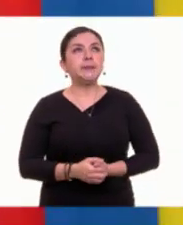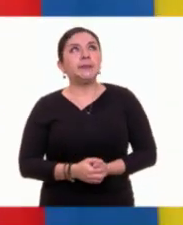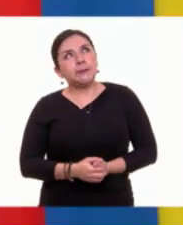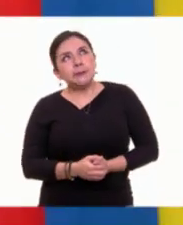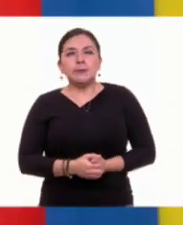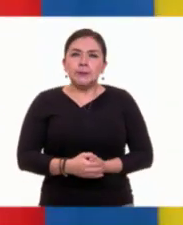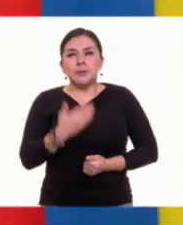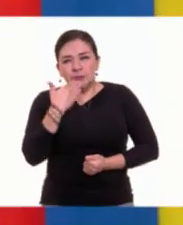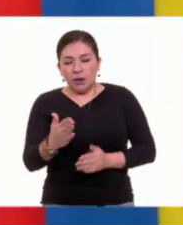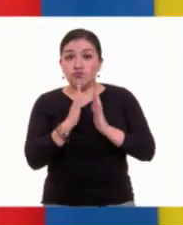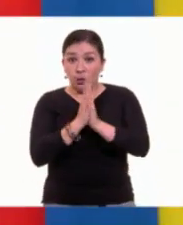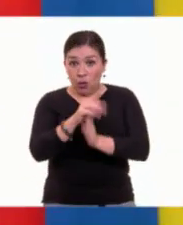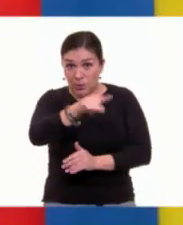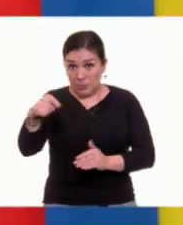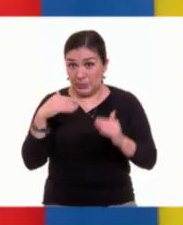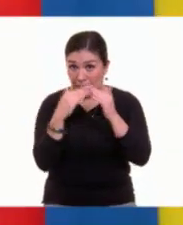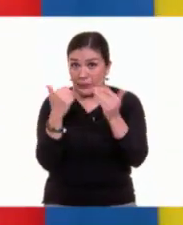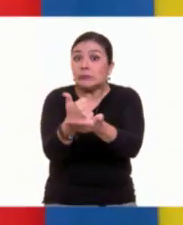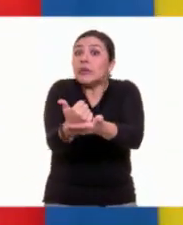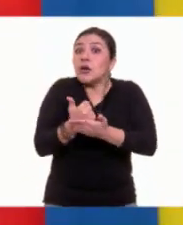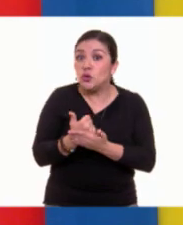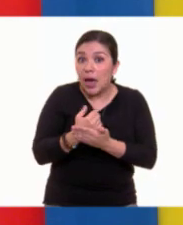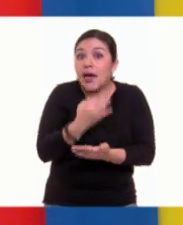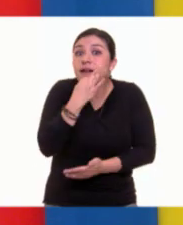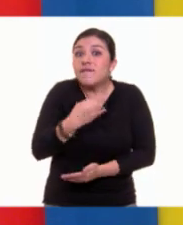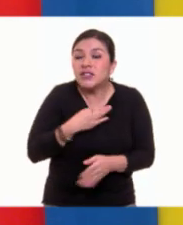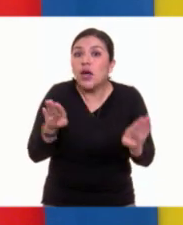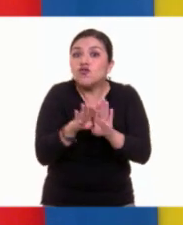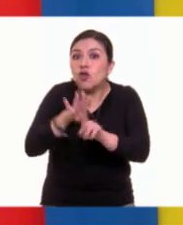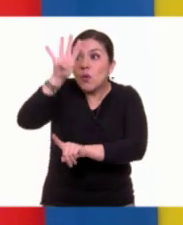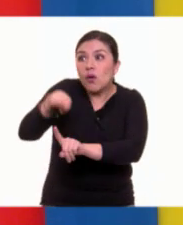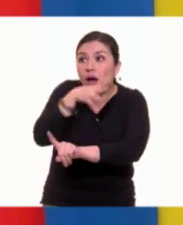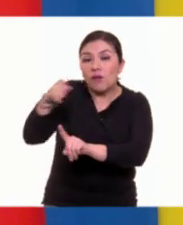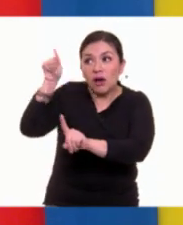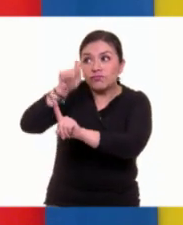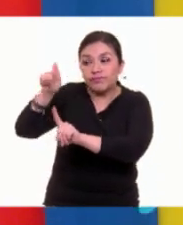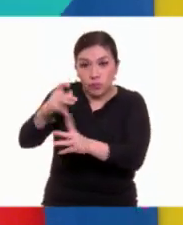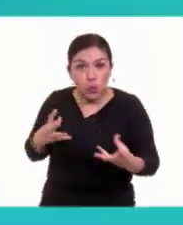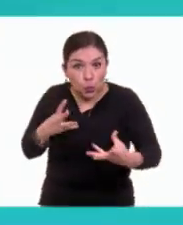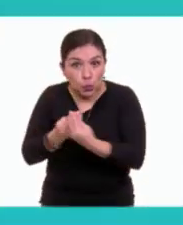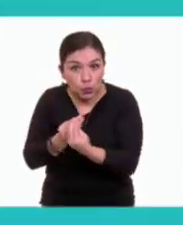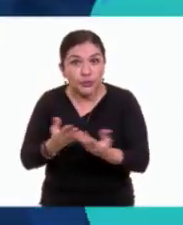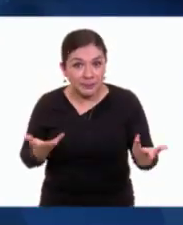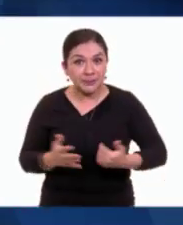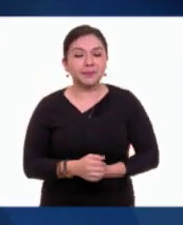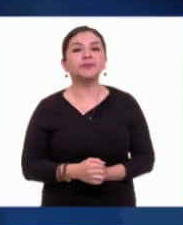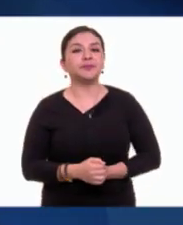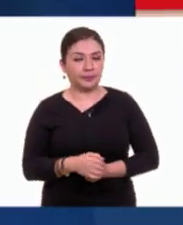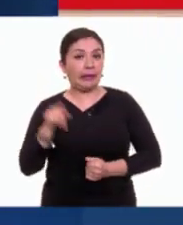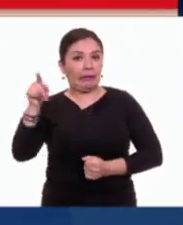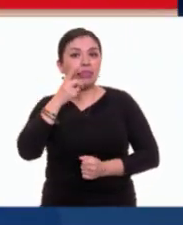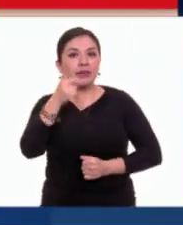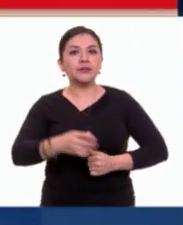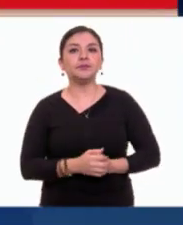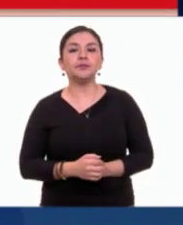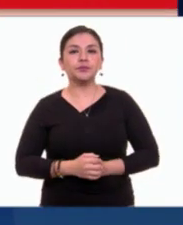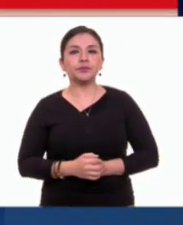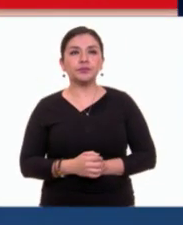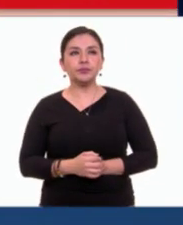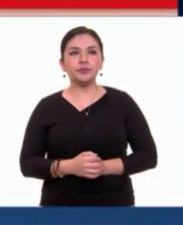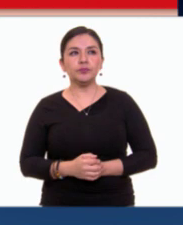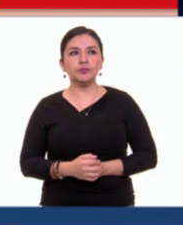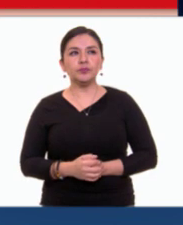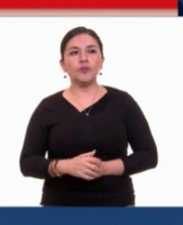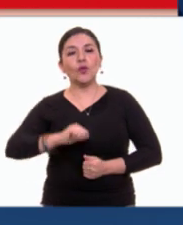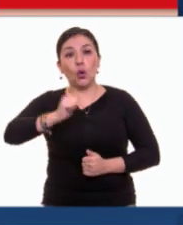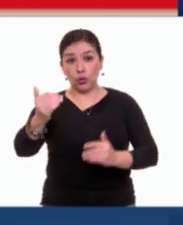Bueno, en casa, por favor, no me dejen solo. Vayan llenando la tabla junto con nosotros. Y entonces dice así. El siguiente